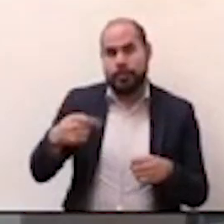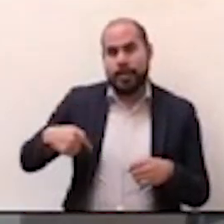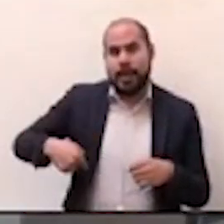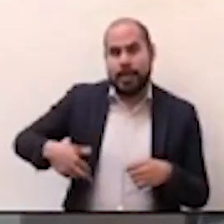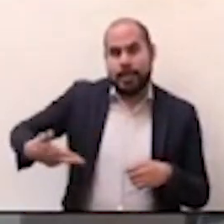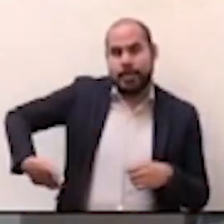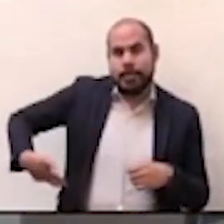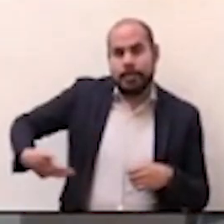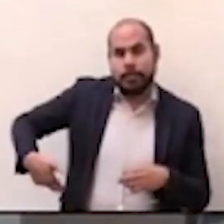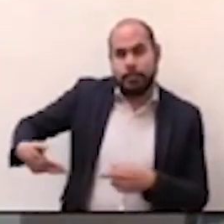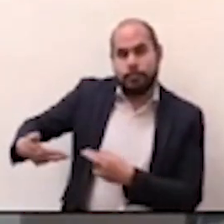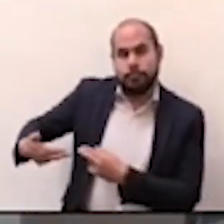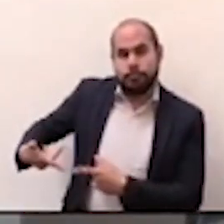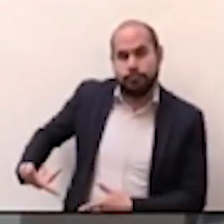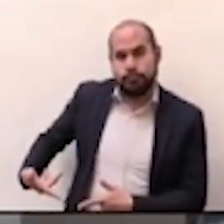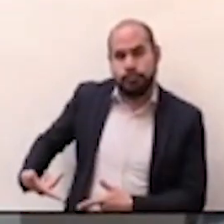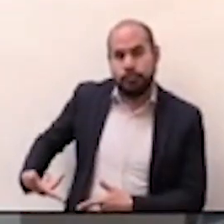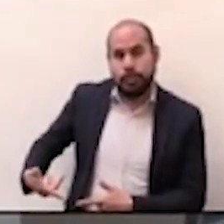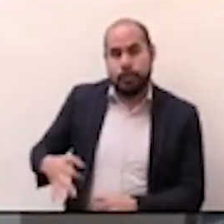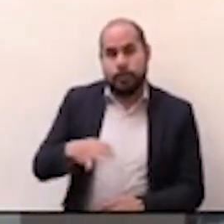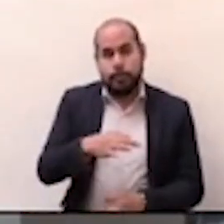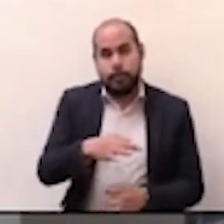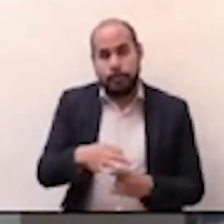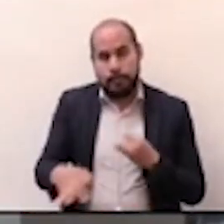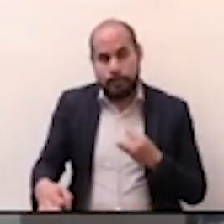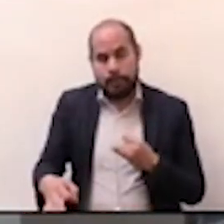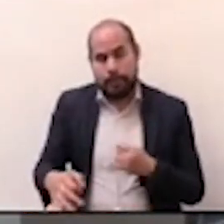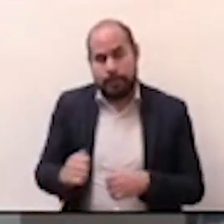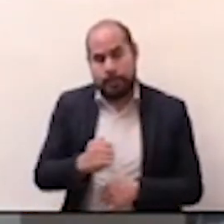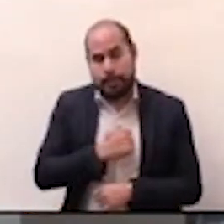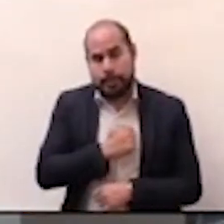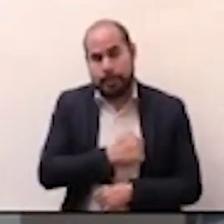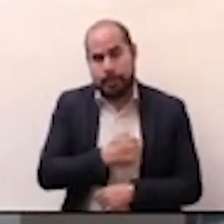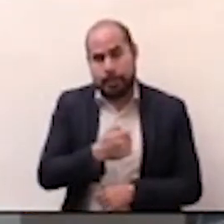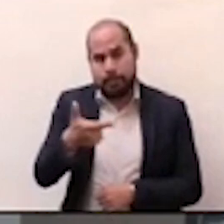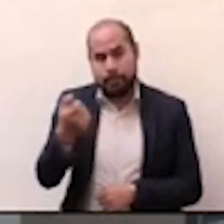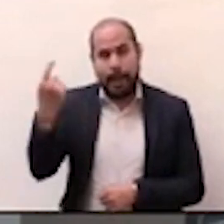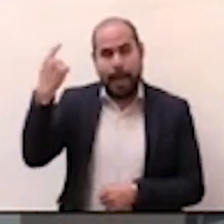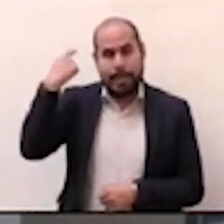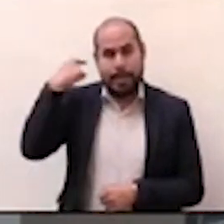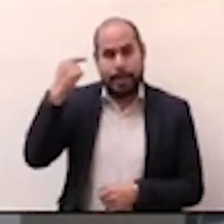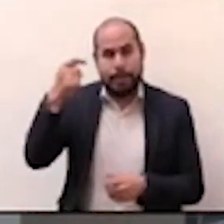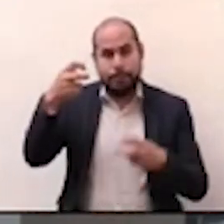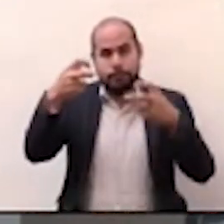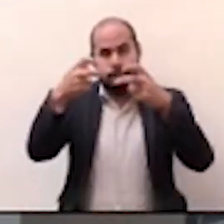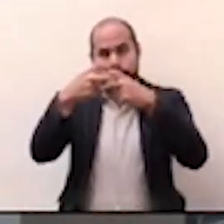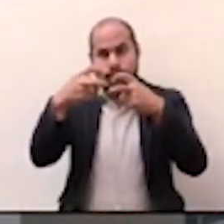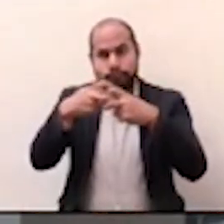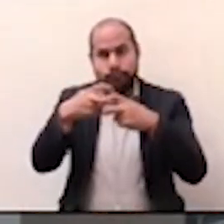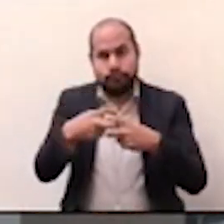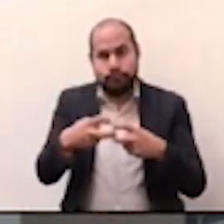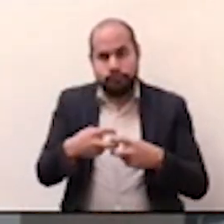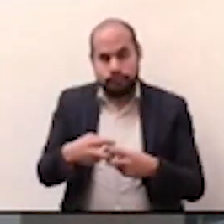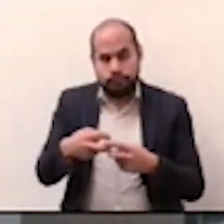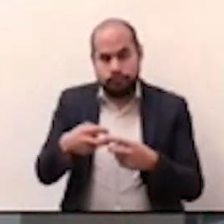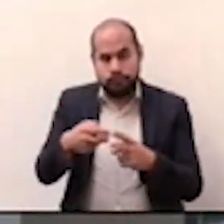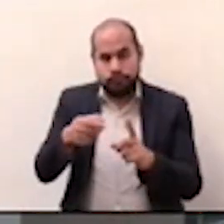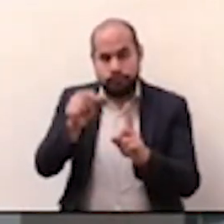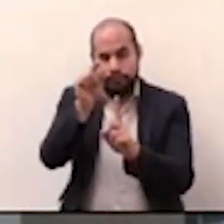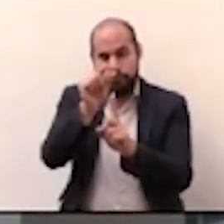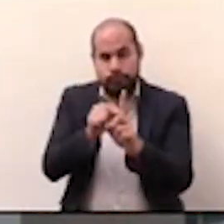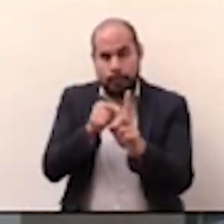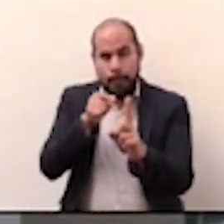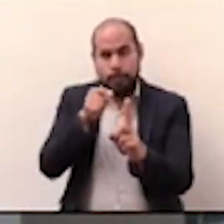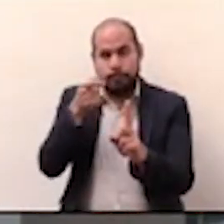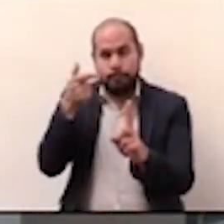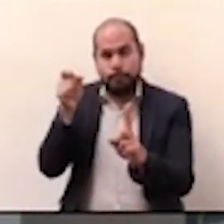Y el último balazo, desgraciadamente, en la columna vertebral y lo deja en una